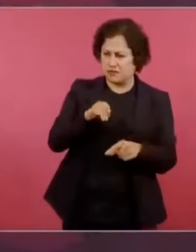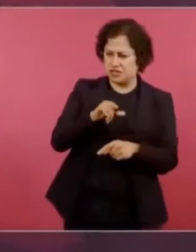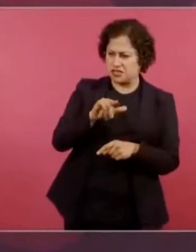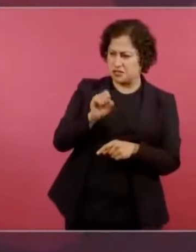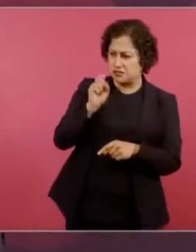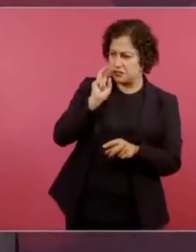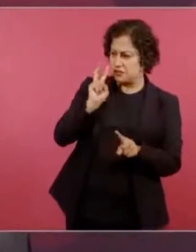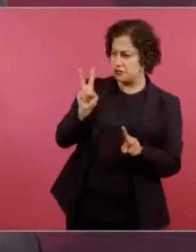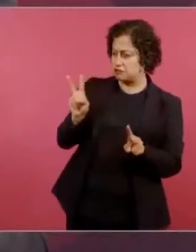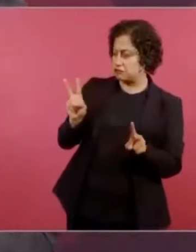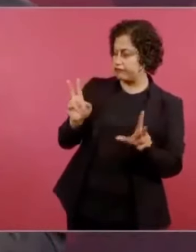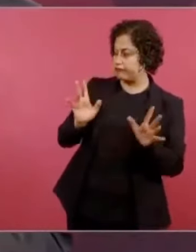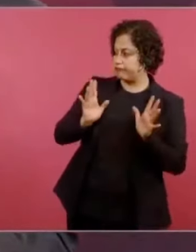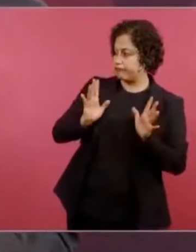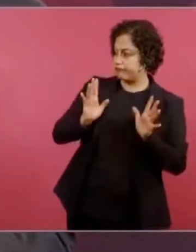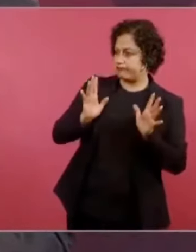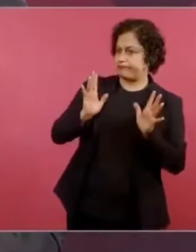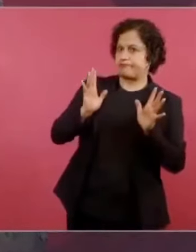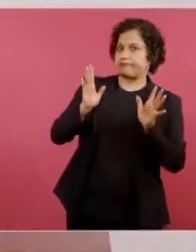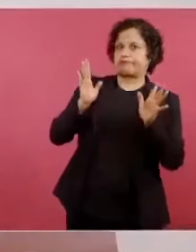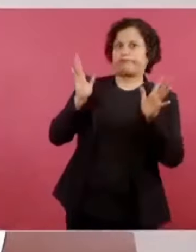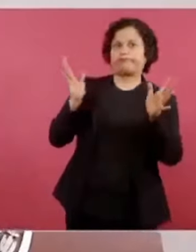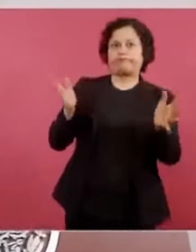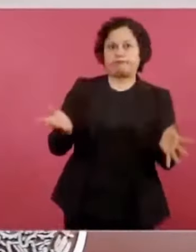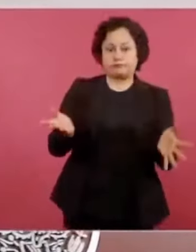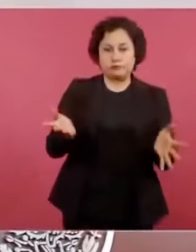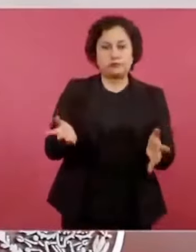en el chilambalán